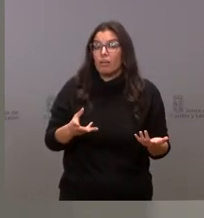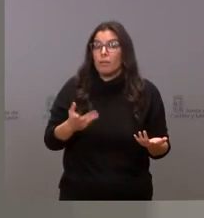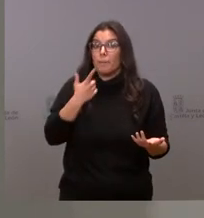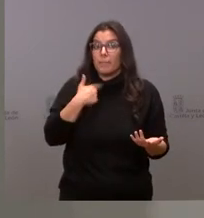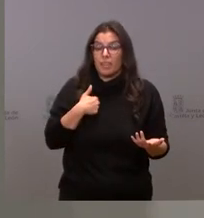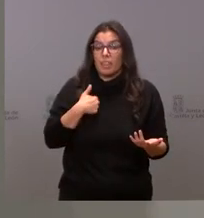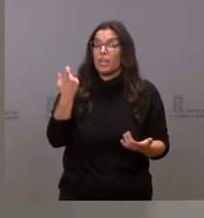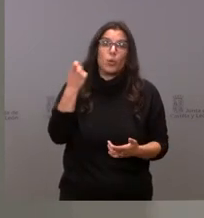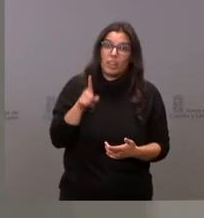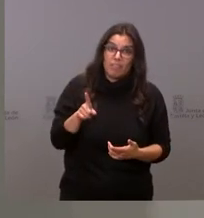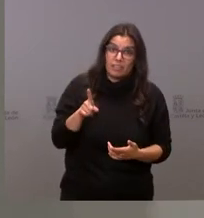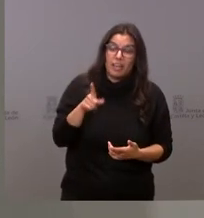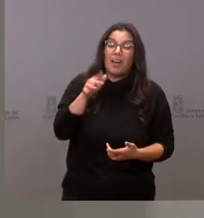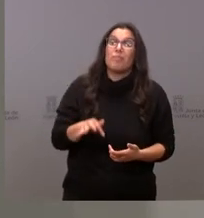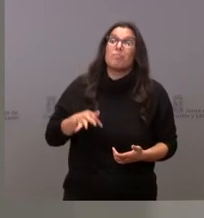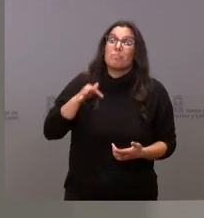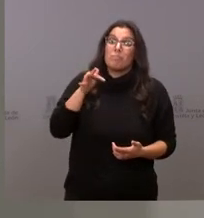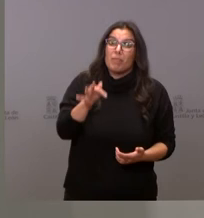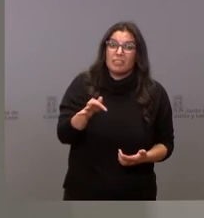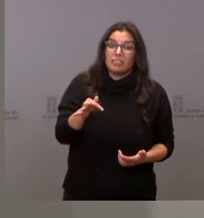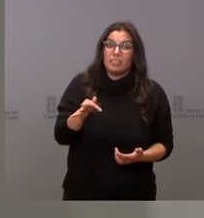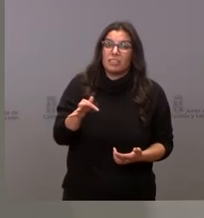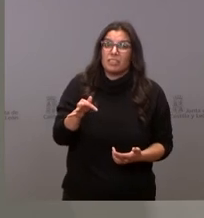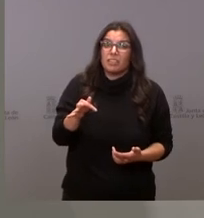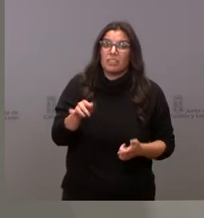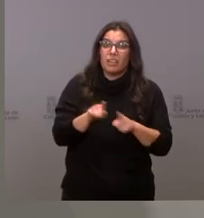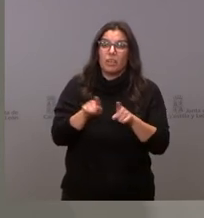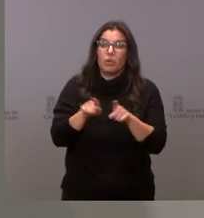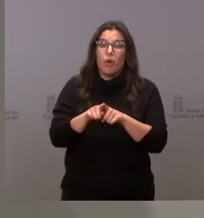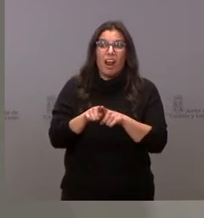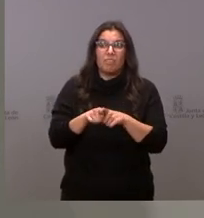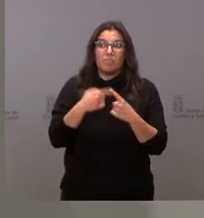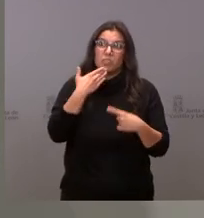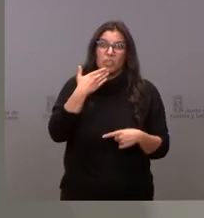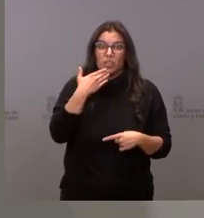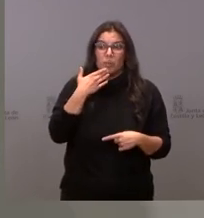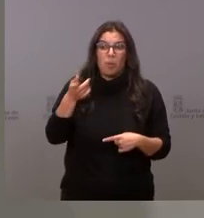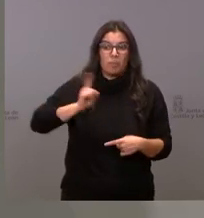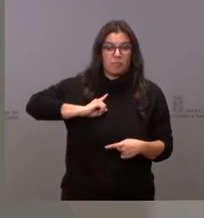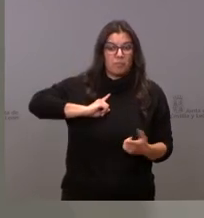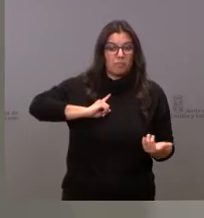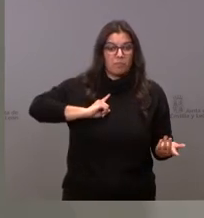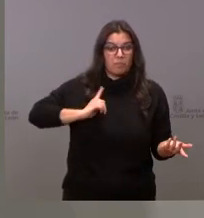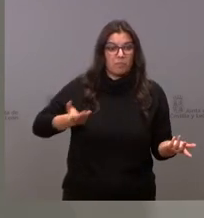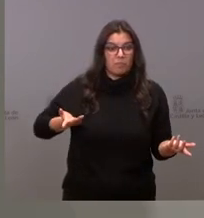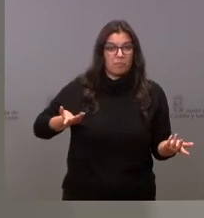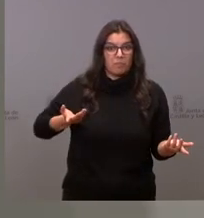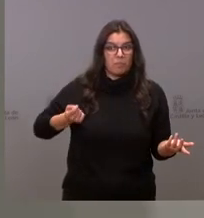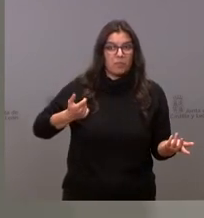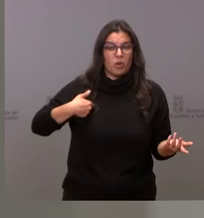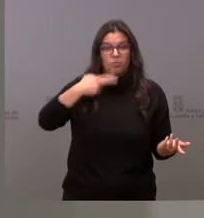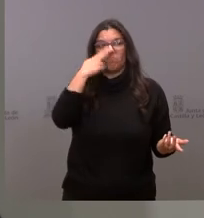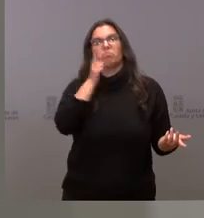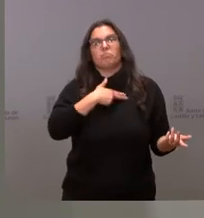no es necesario sino que se nos trata de una manera que resulta un poco despectiva